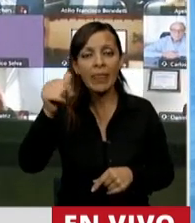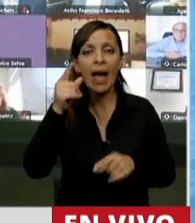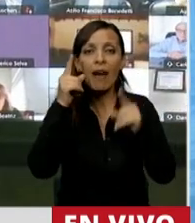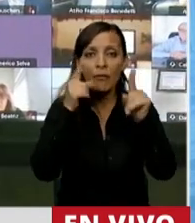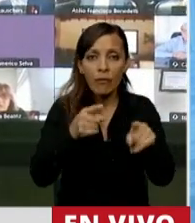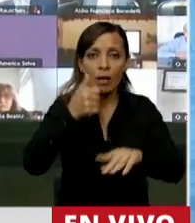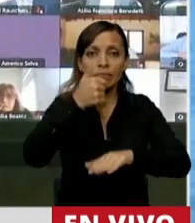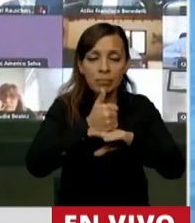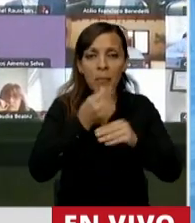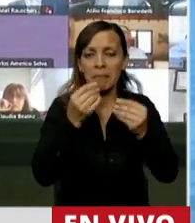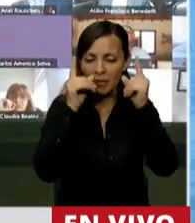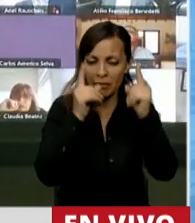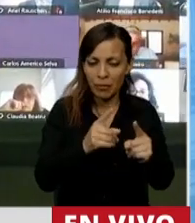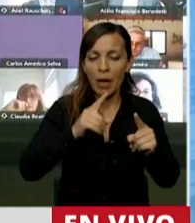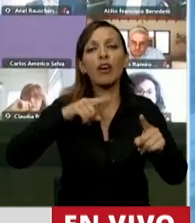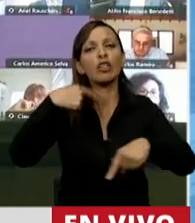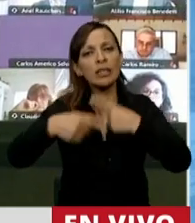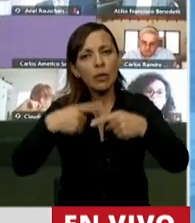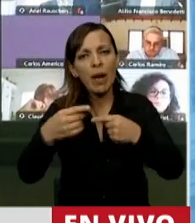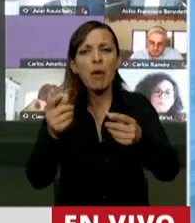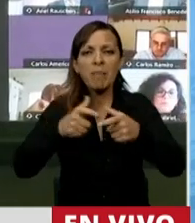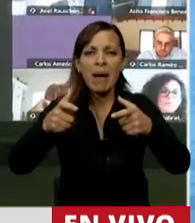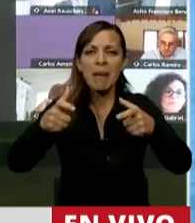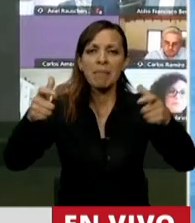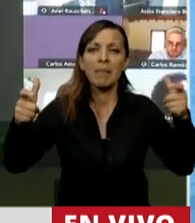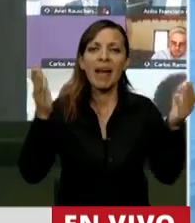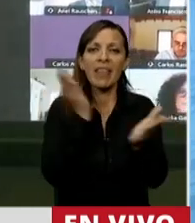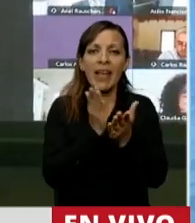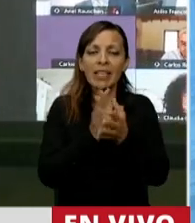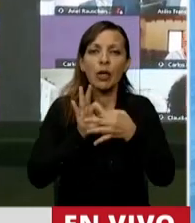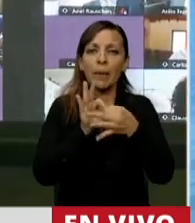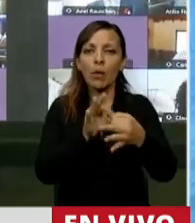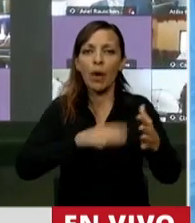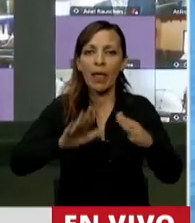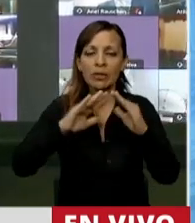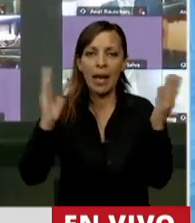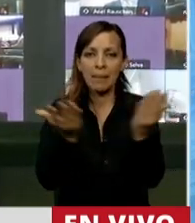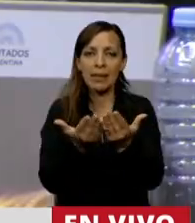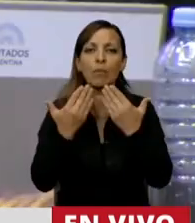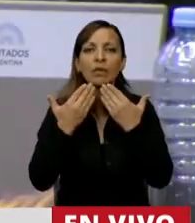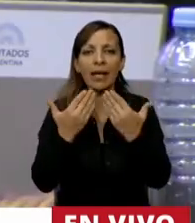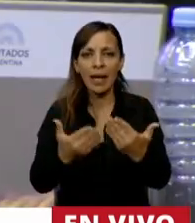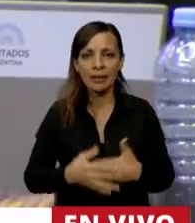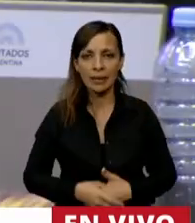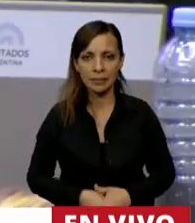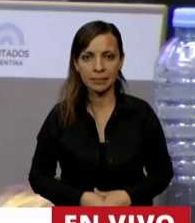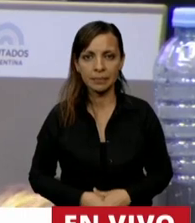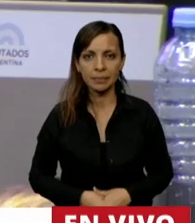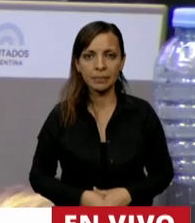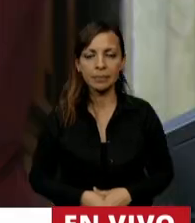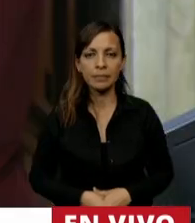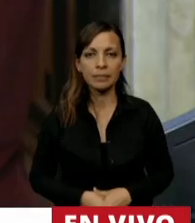quedarse y vamos a seguir ampliando derechos en relación al ambiente. Gracias, Presidente. Muchas